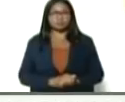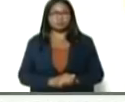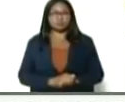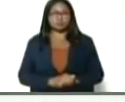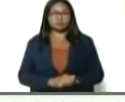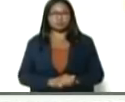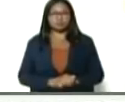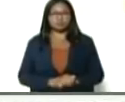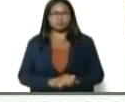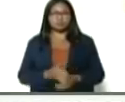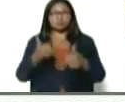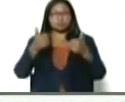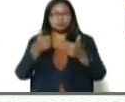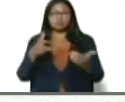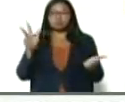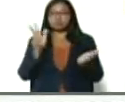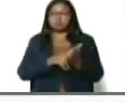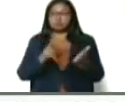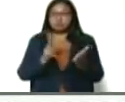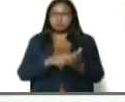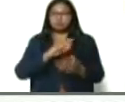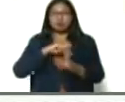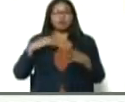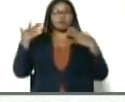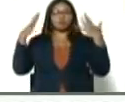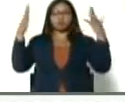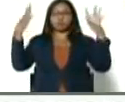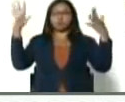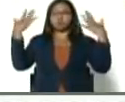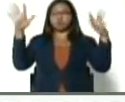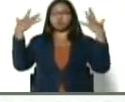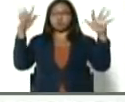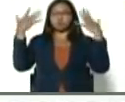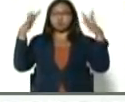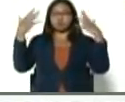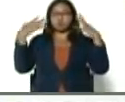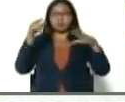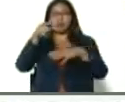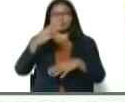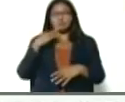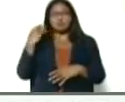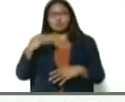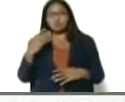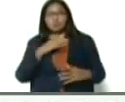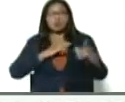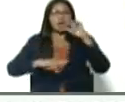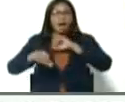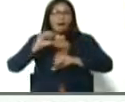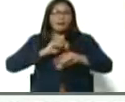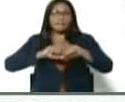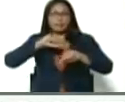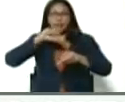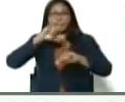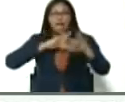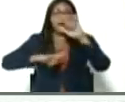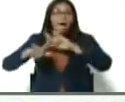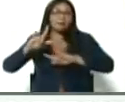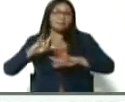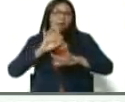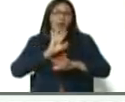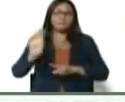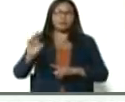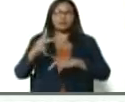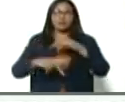Bien, cúmplase, nuestros aplausos, desde aquí, para ustedes, juventud, que ama la patria, juventud, que trabaja, que